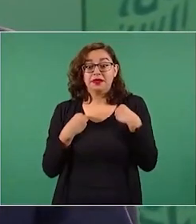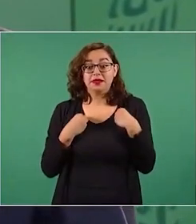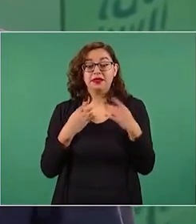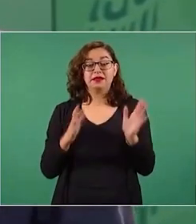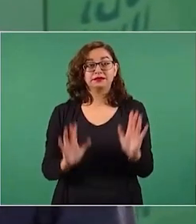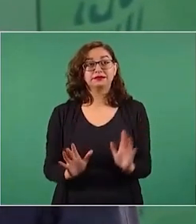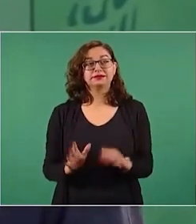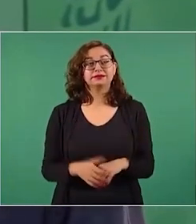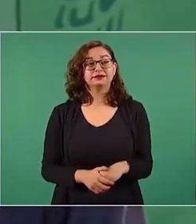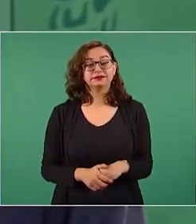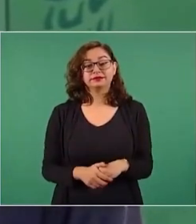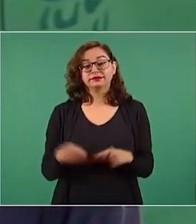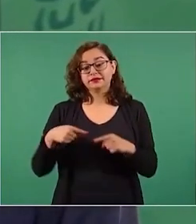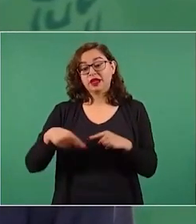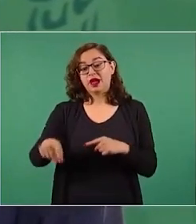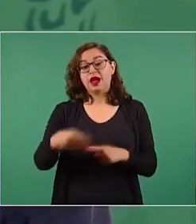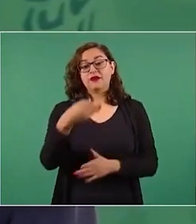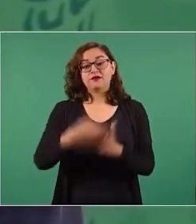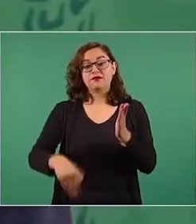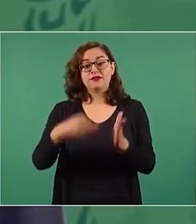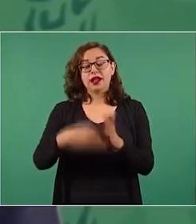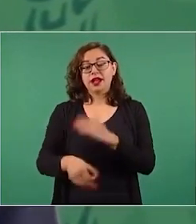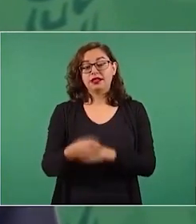tres años.